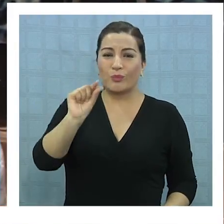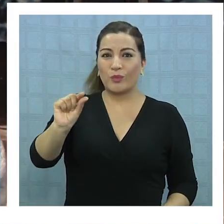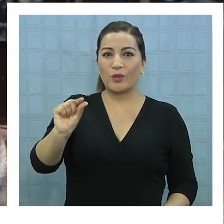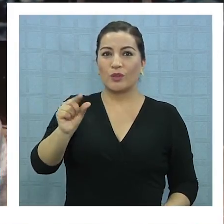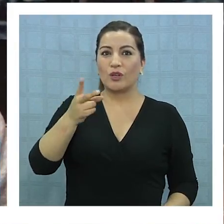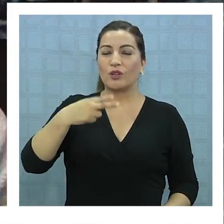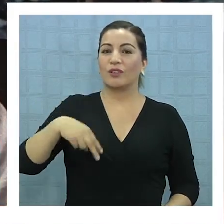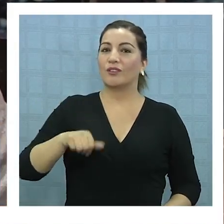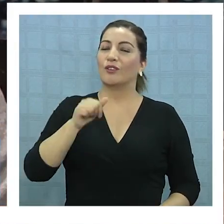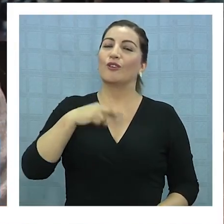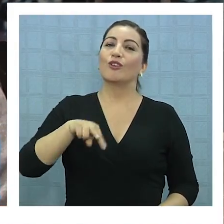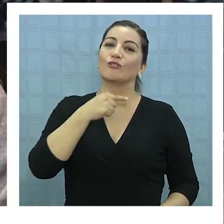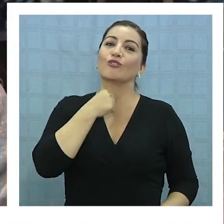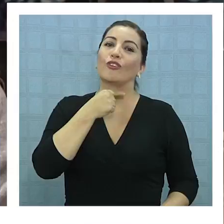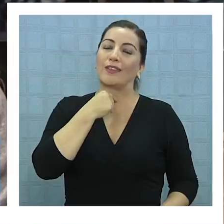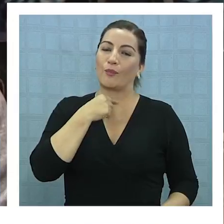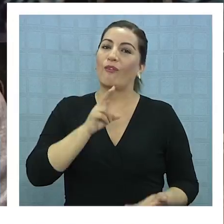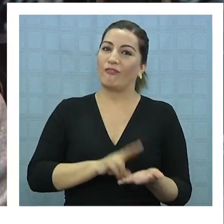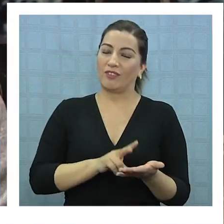pretensiones.